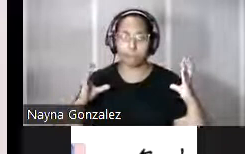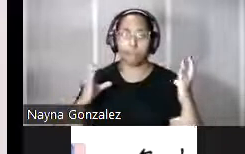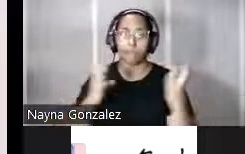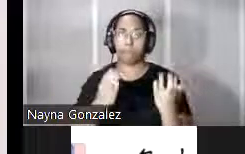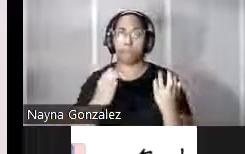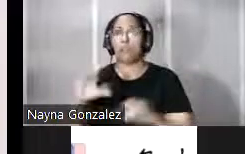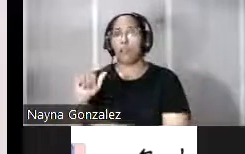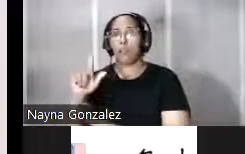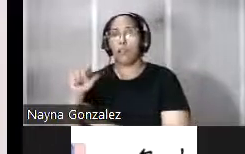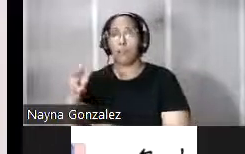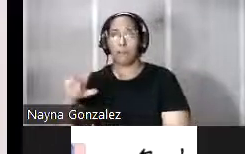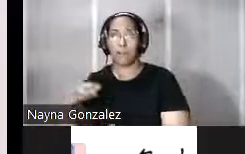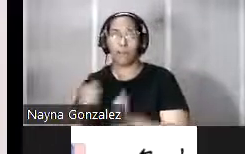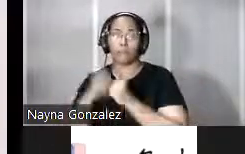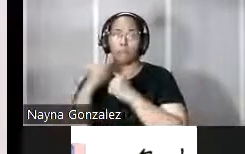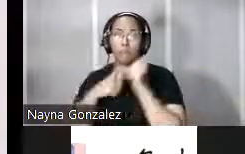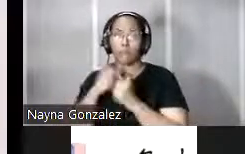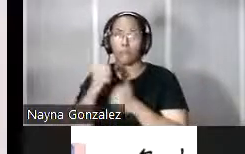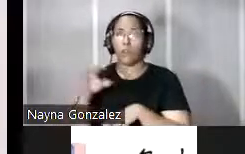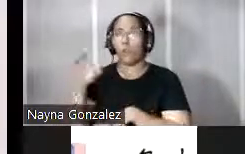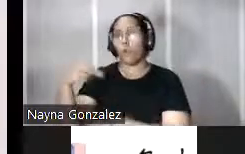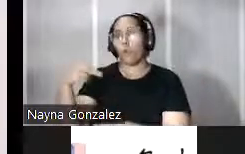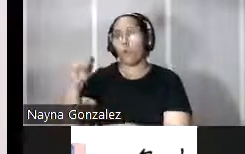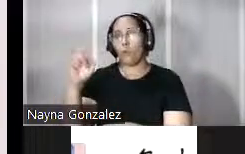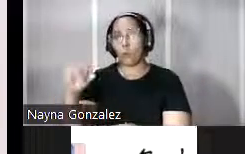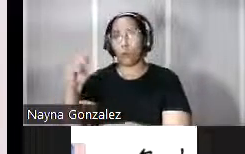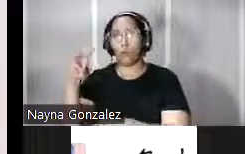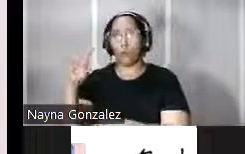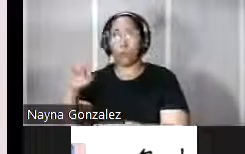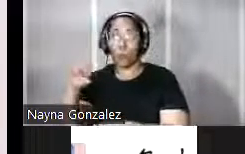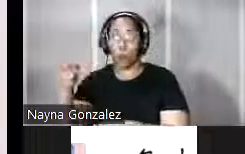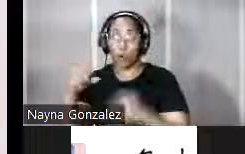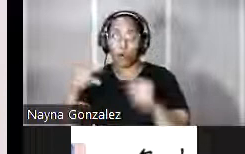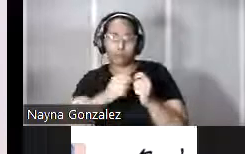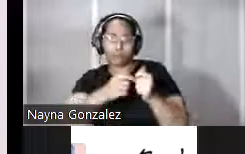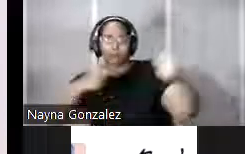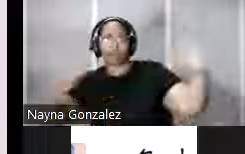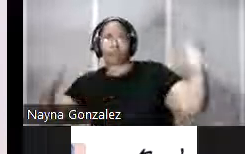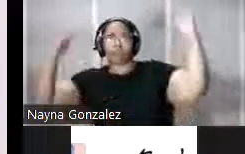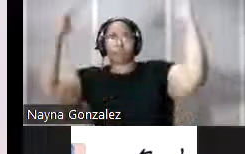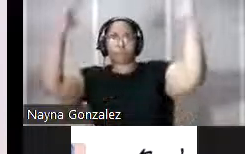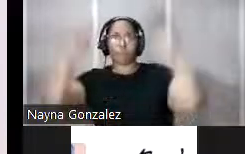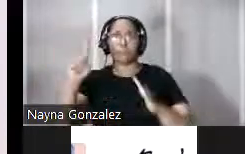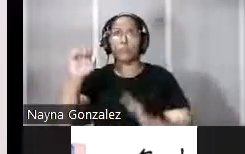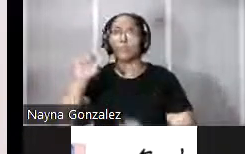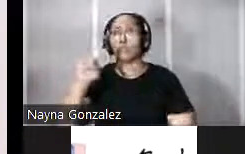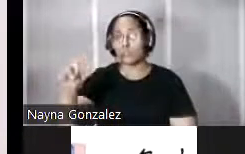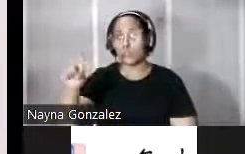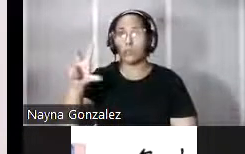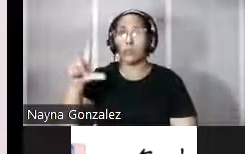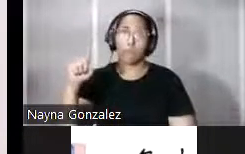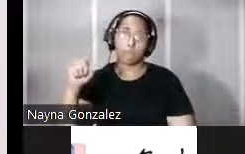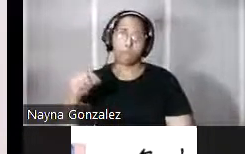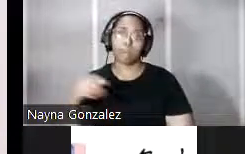construida en lo que se conoce como la Punta del Morro situada a unos 120 metros de altura sobre el nivel del mar defendida por varias